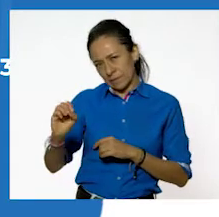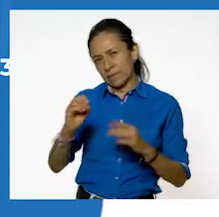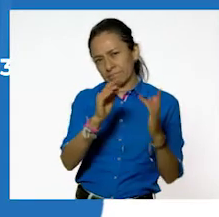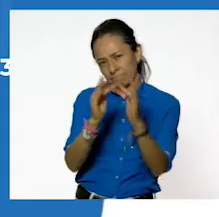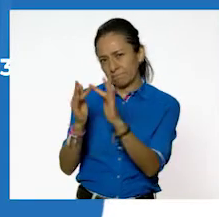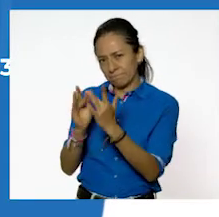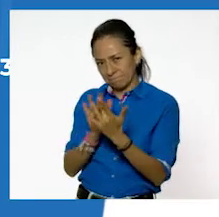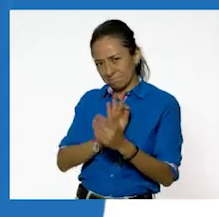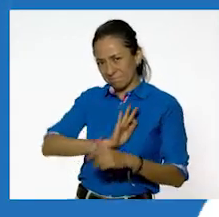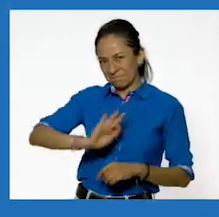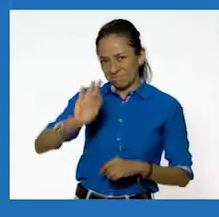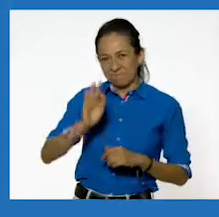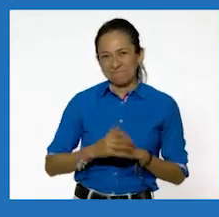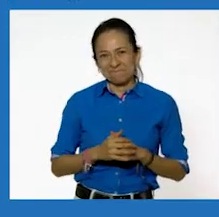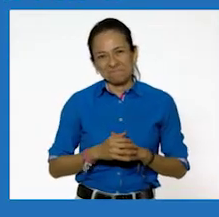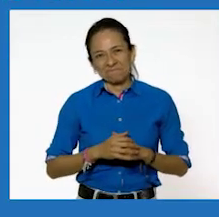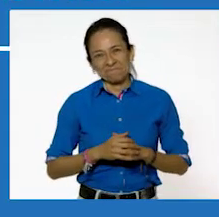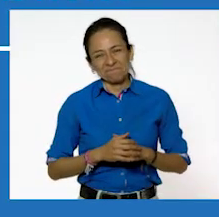100 líneas!